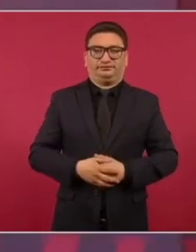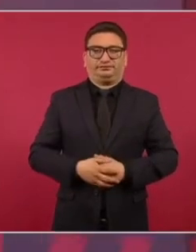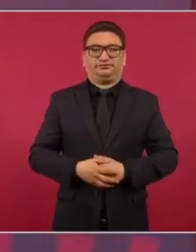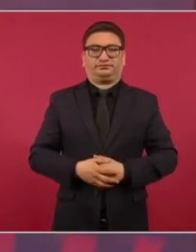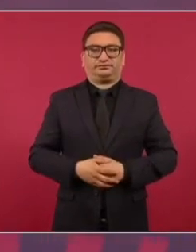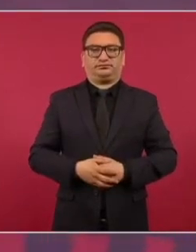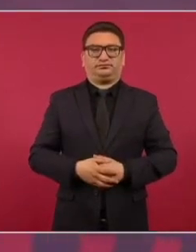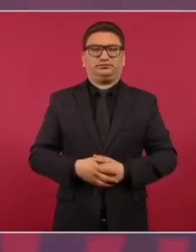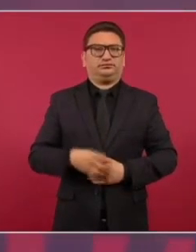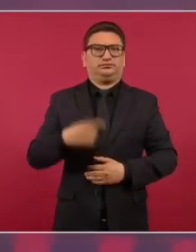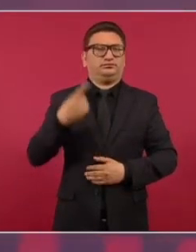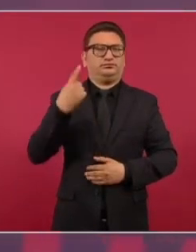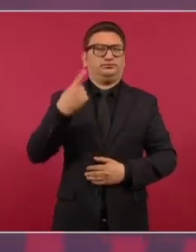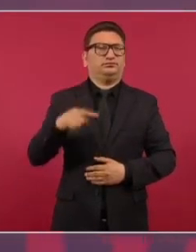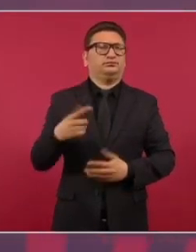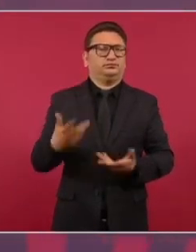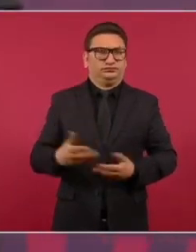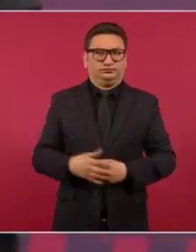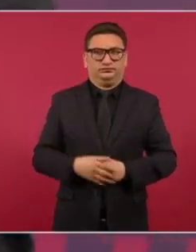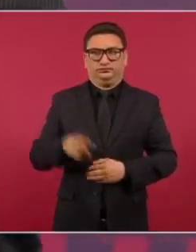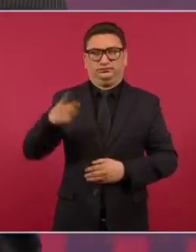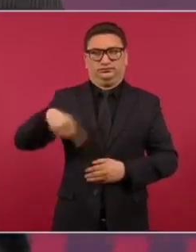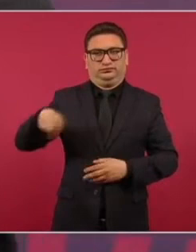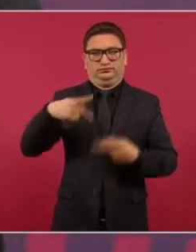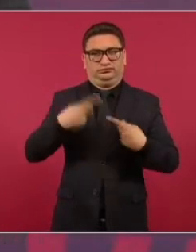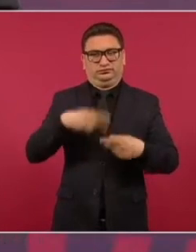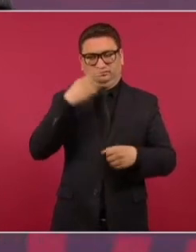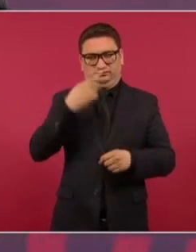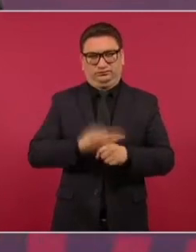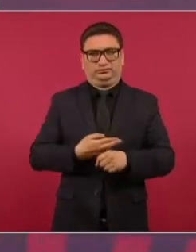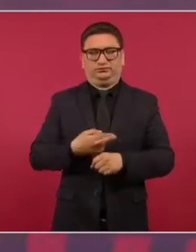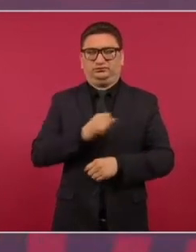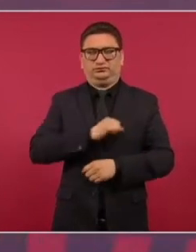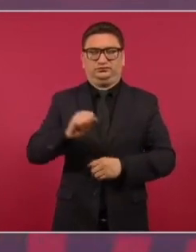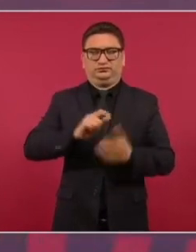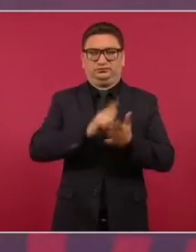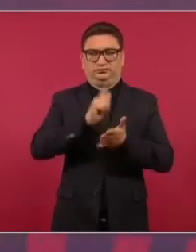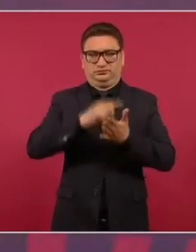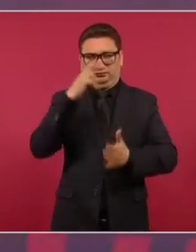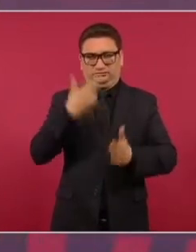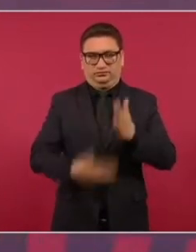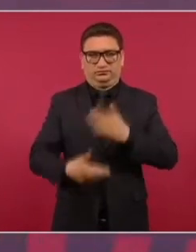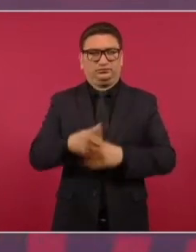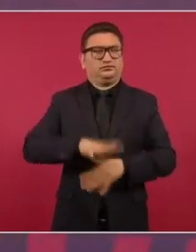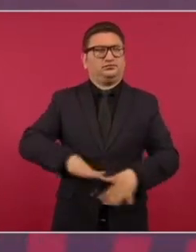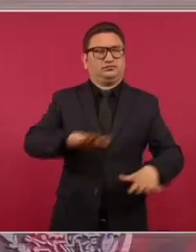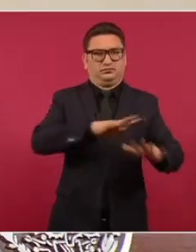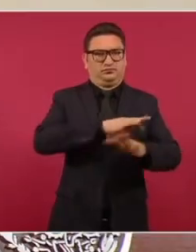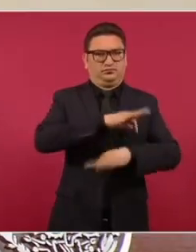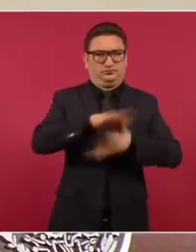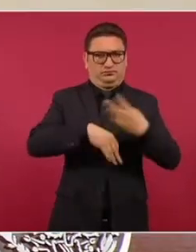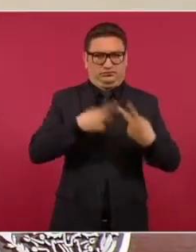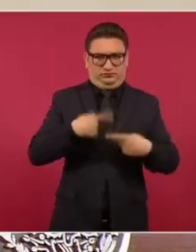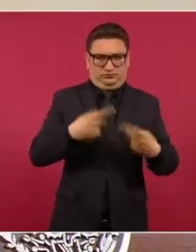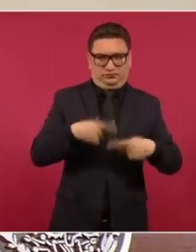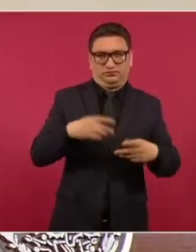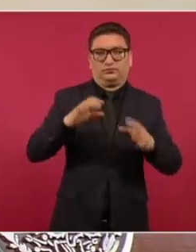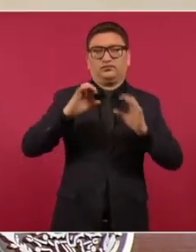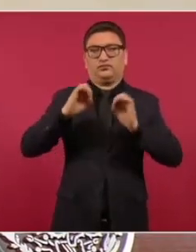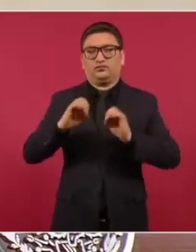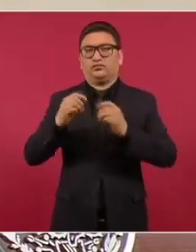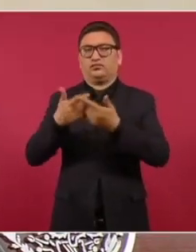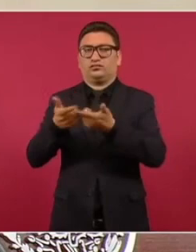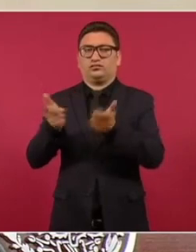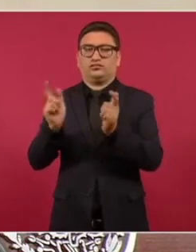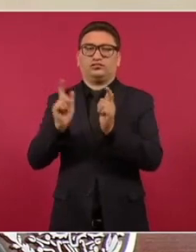delincuentes comunes o los llamados